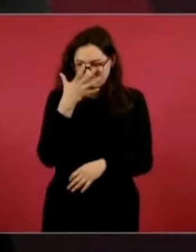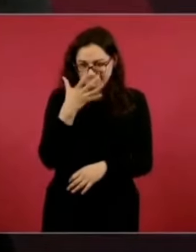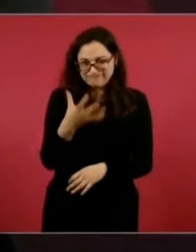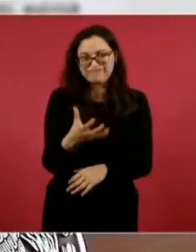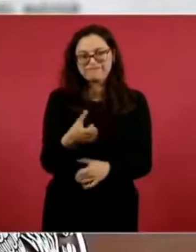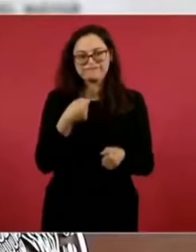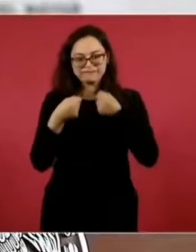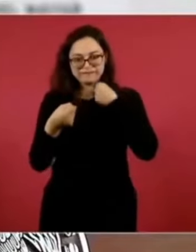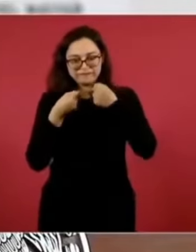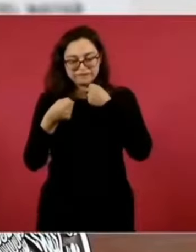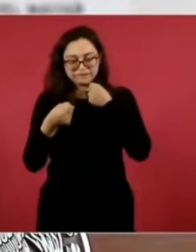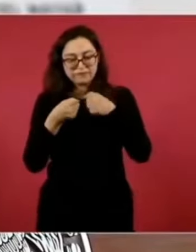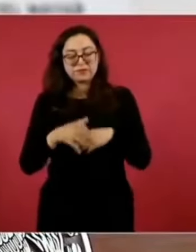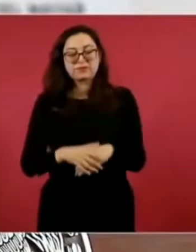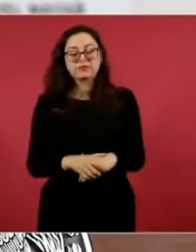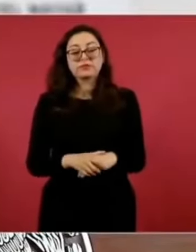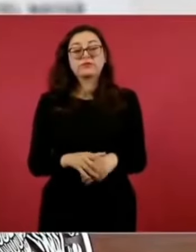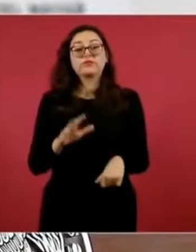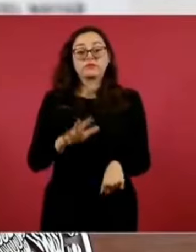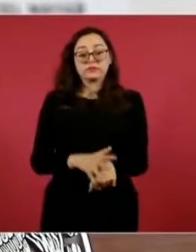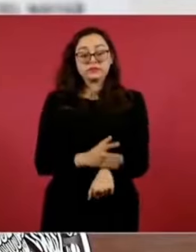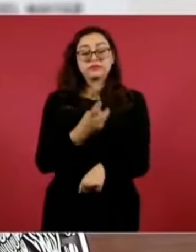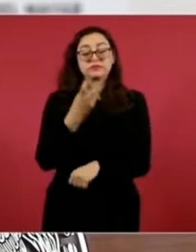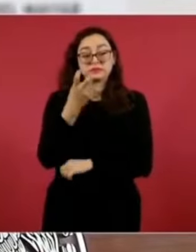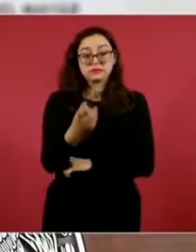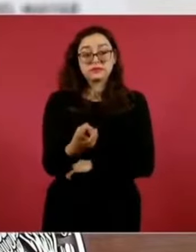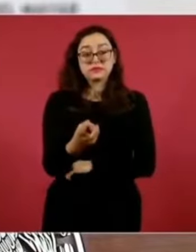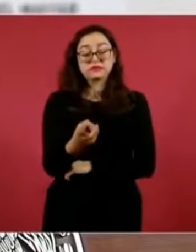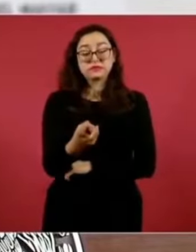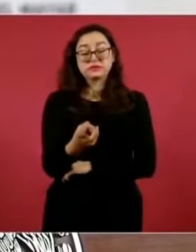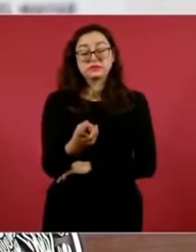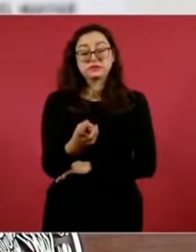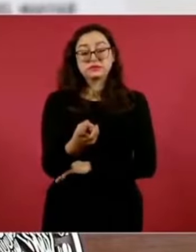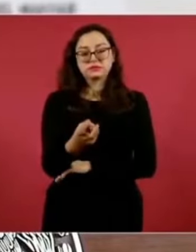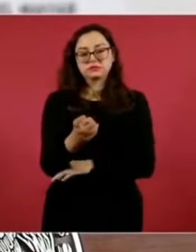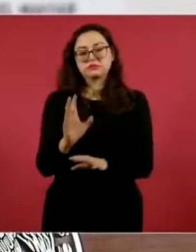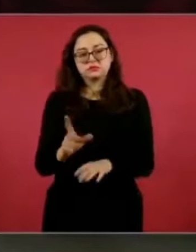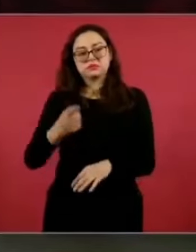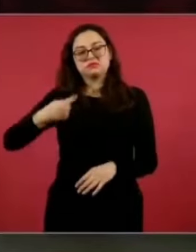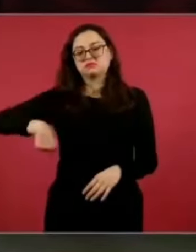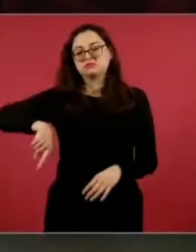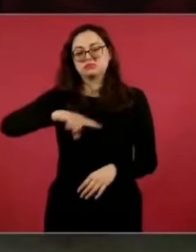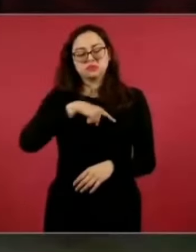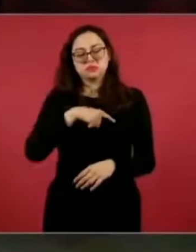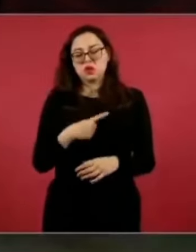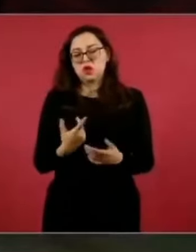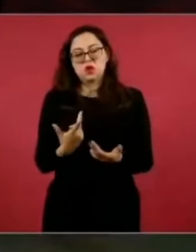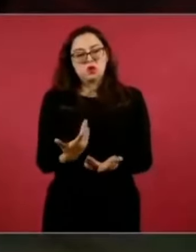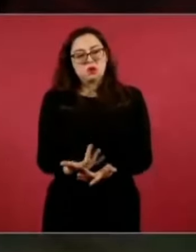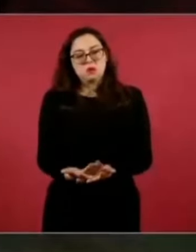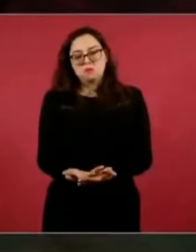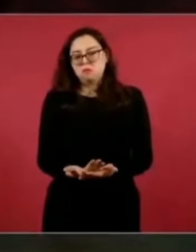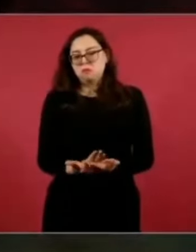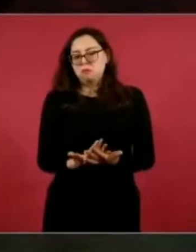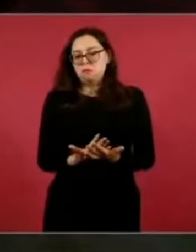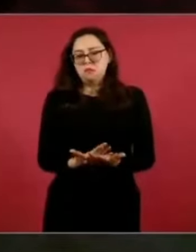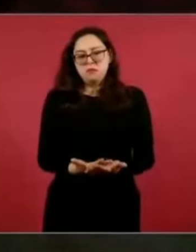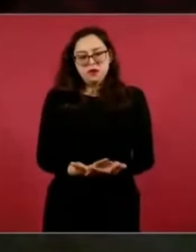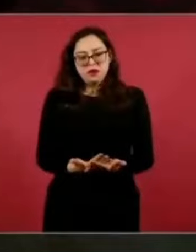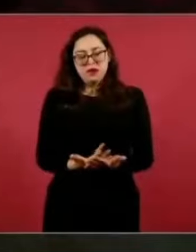entonces, por eso vamos a esperarnos y sí vamos a tener